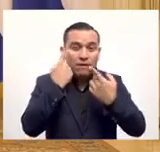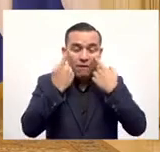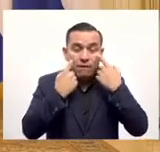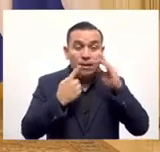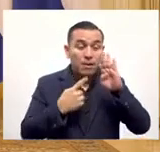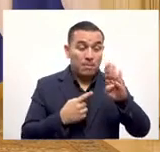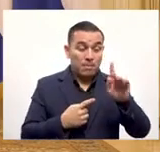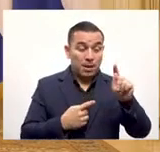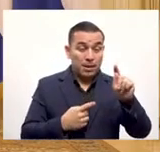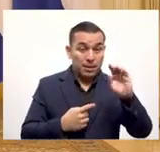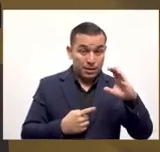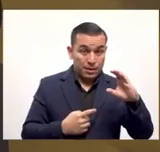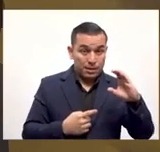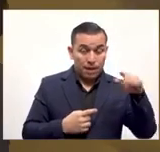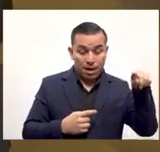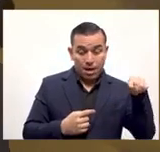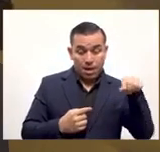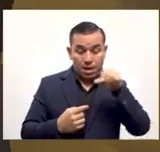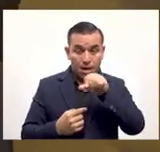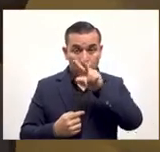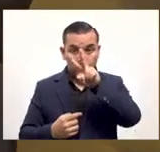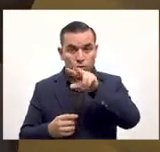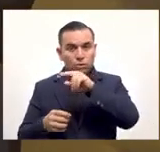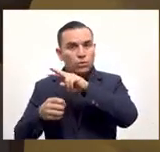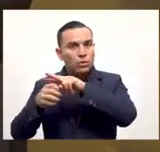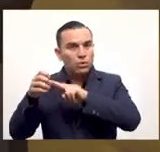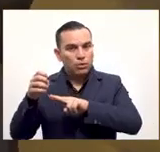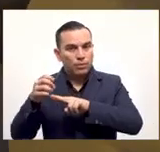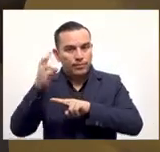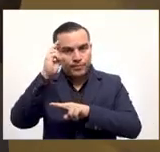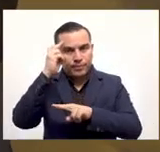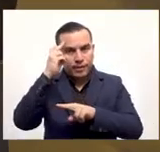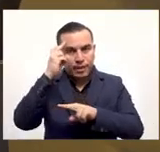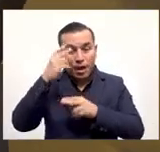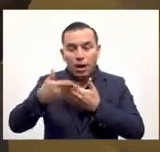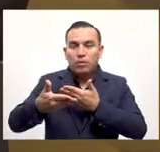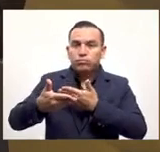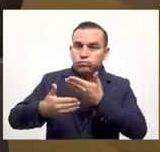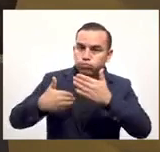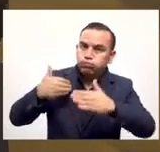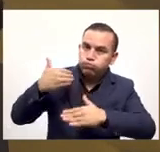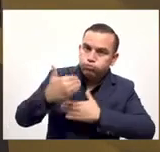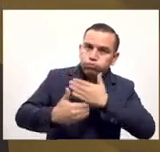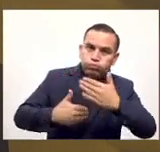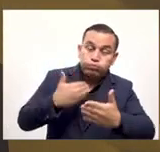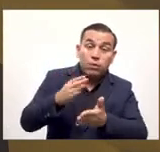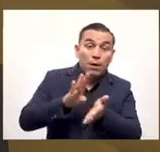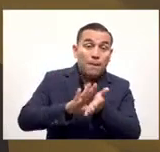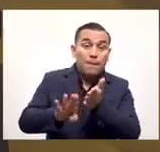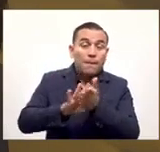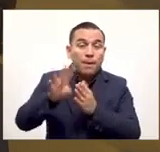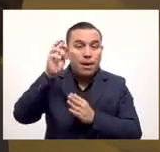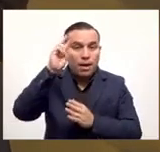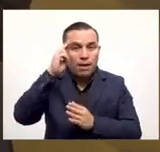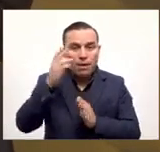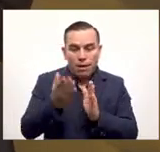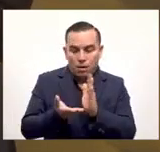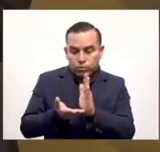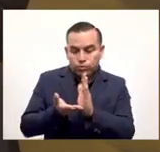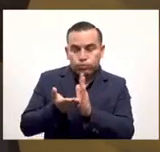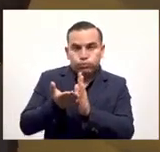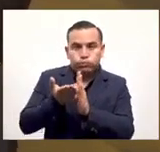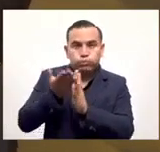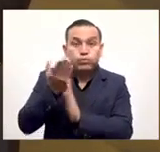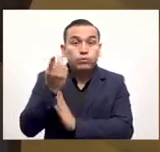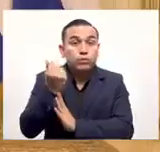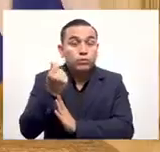gasta 2 dólares en bitcoin lo recibe el comerciante ese comerciante va y compra y luego esa persona va y compra y de esa manera se va